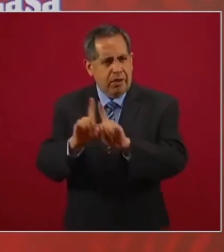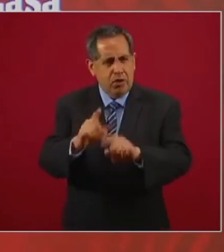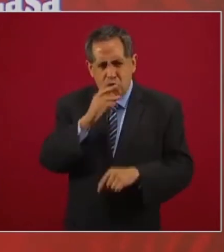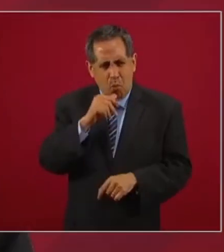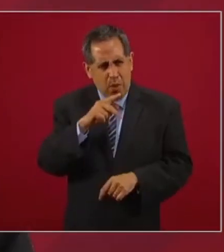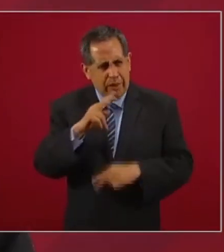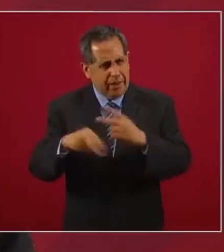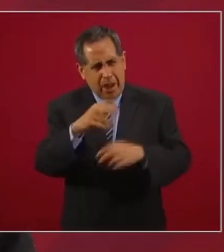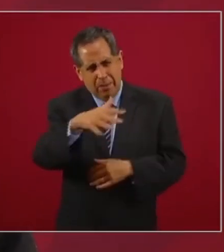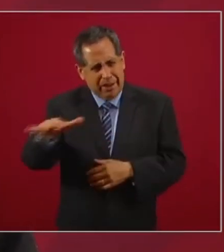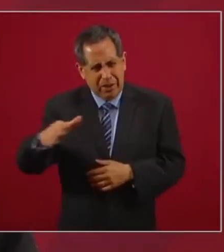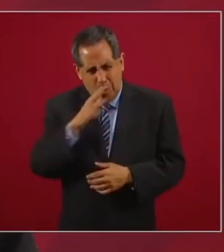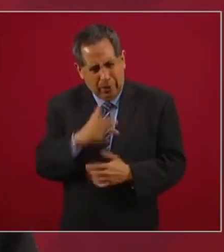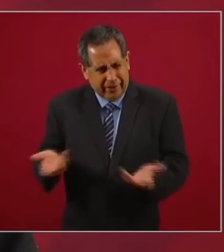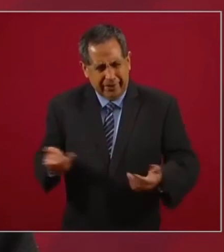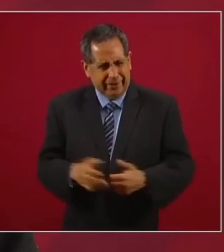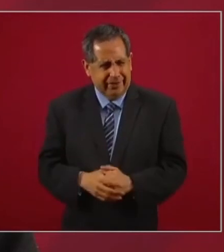la playa?